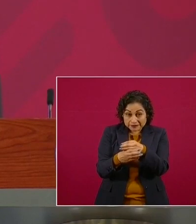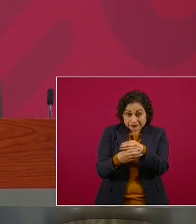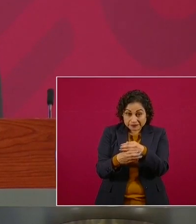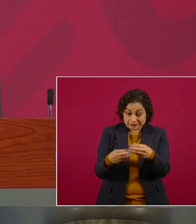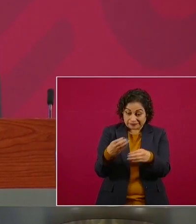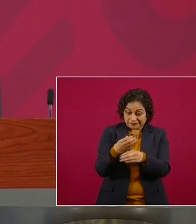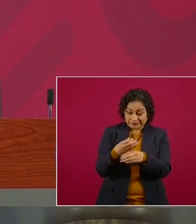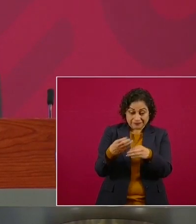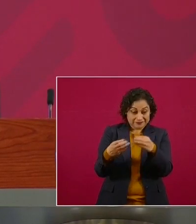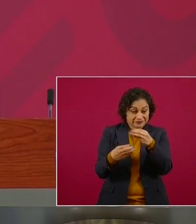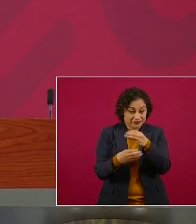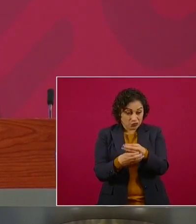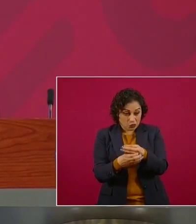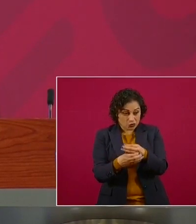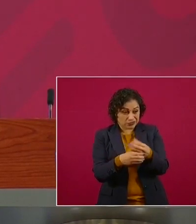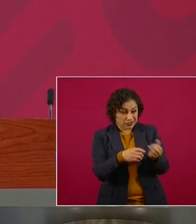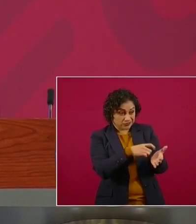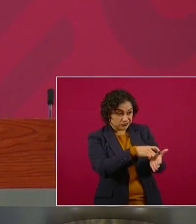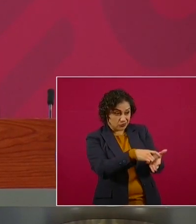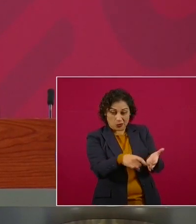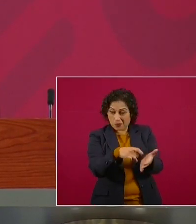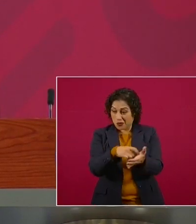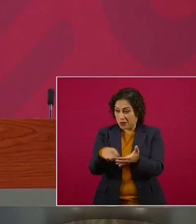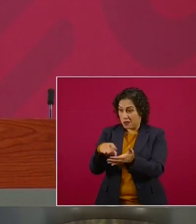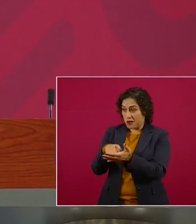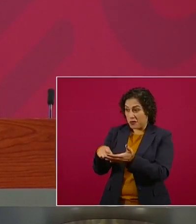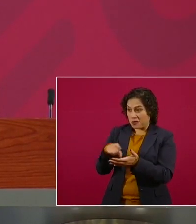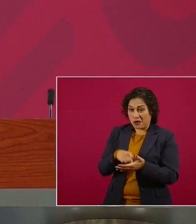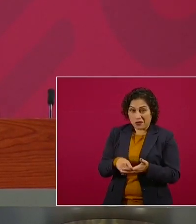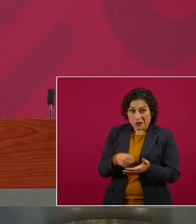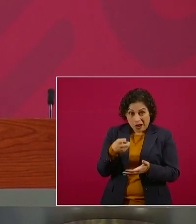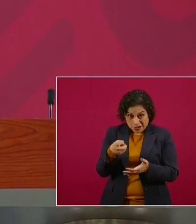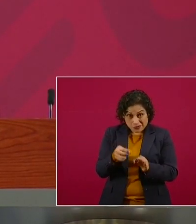material es más importante que la vida.